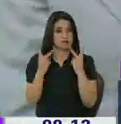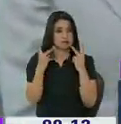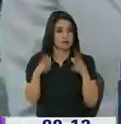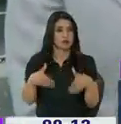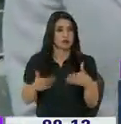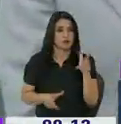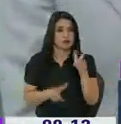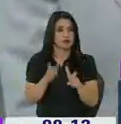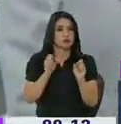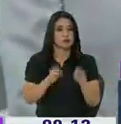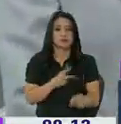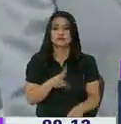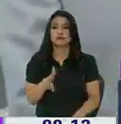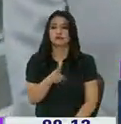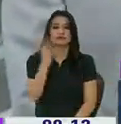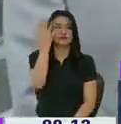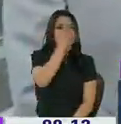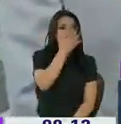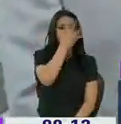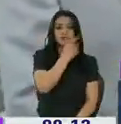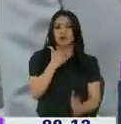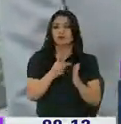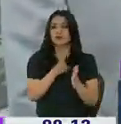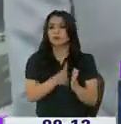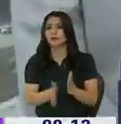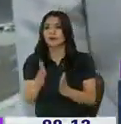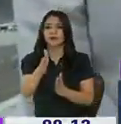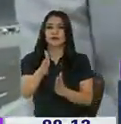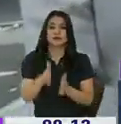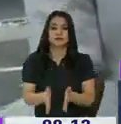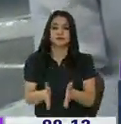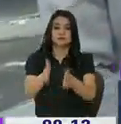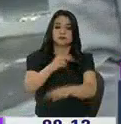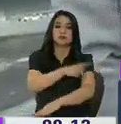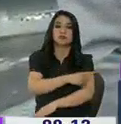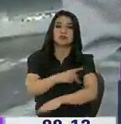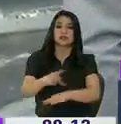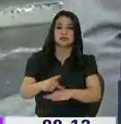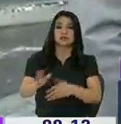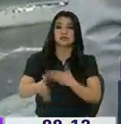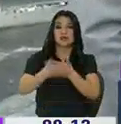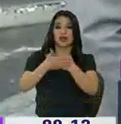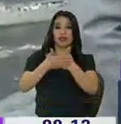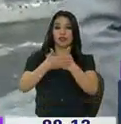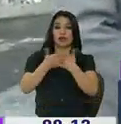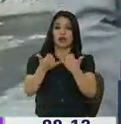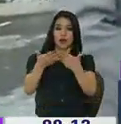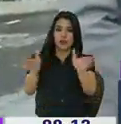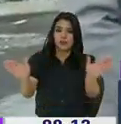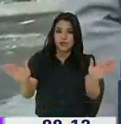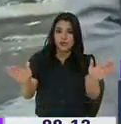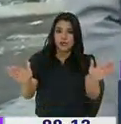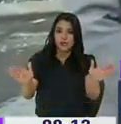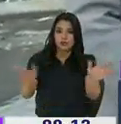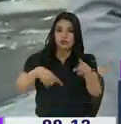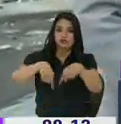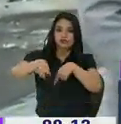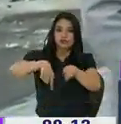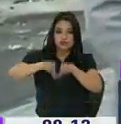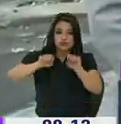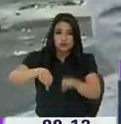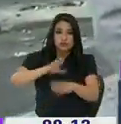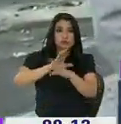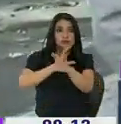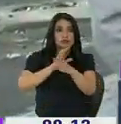cómo la ciudadanía se puede ubicar porque vemos por ejemplo este paso hacia la avenida Pichincha estaba cerrado siempre y ahora ya está habilitado para el tráfico de